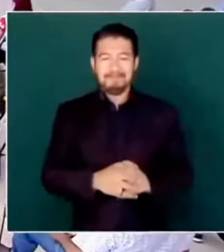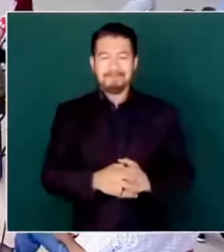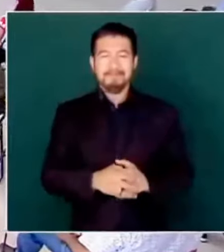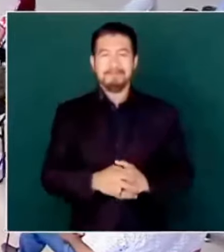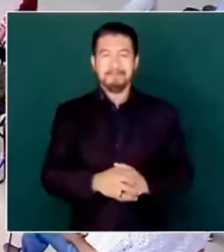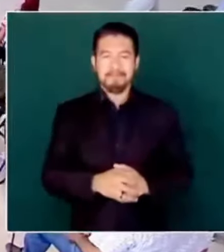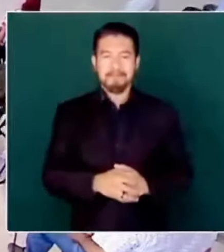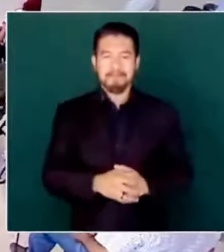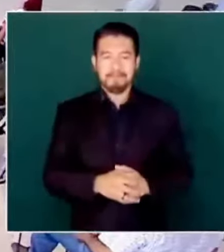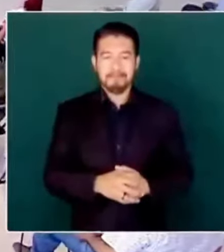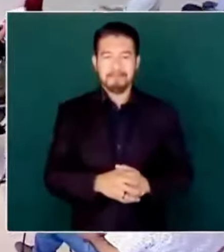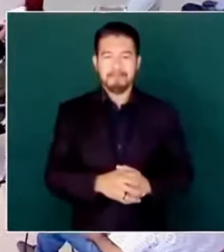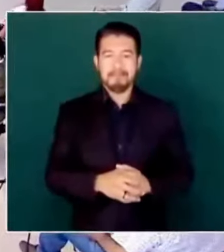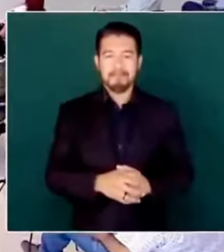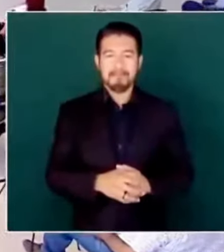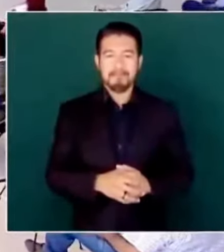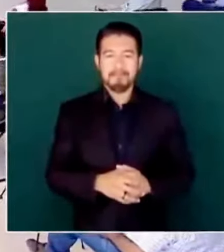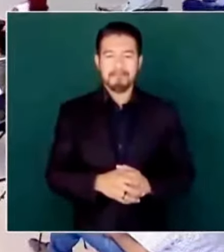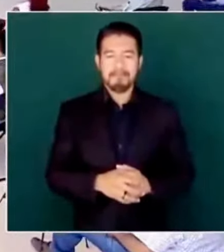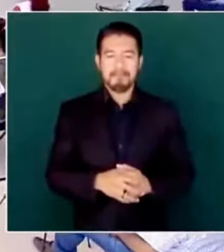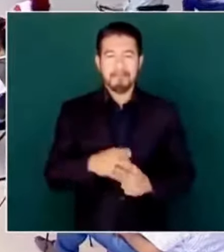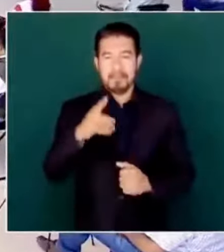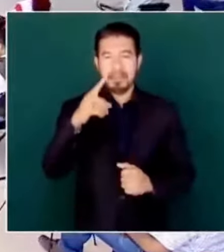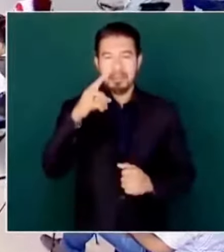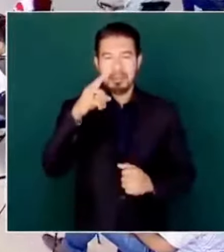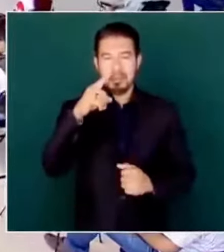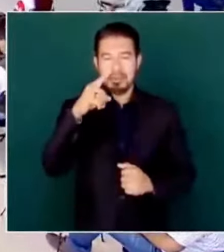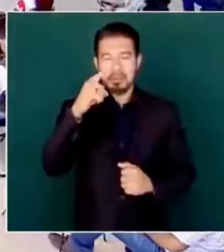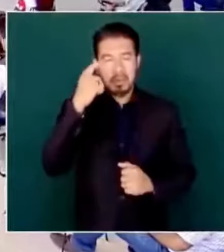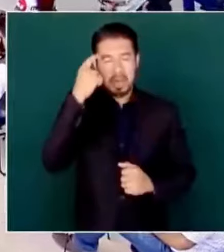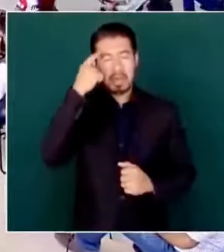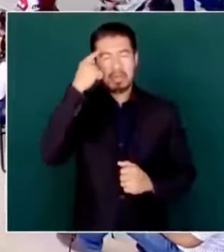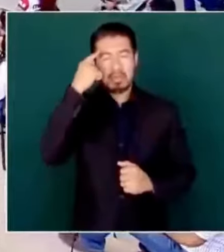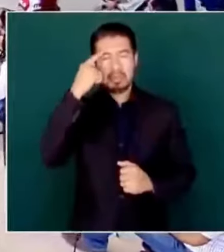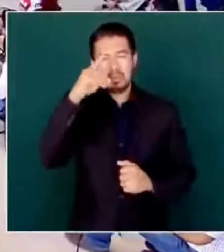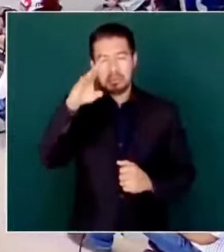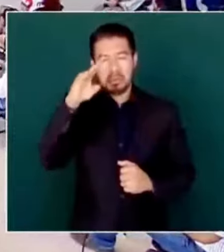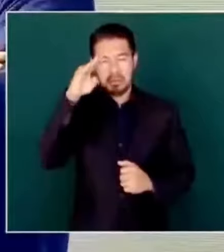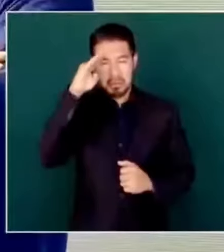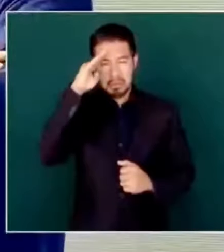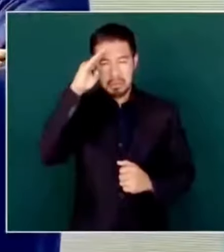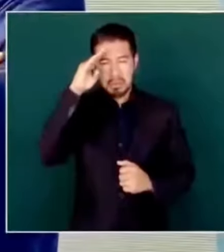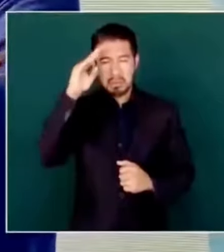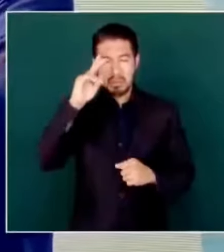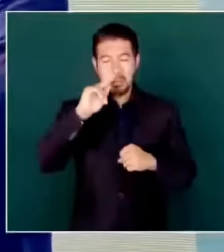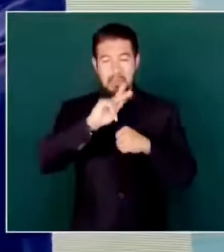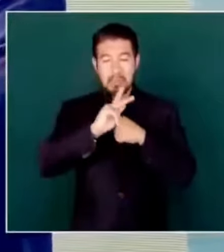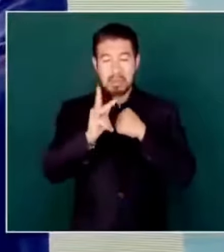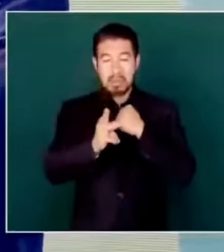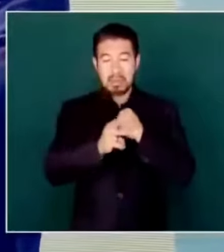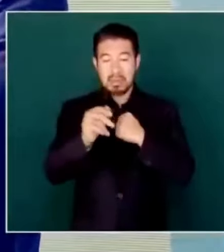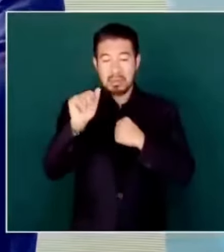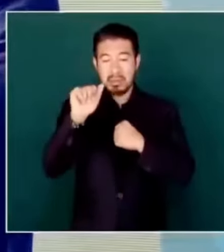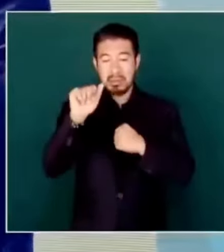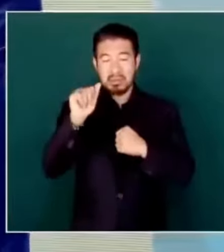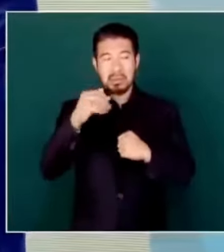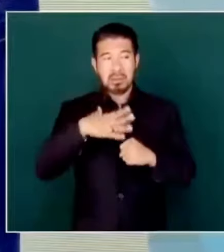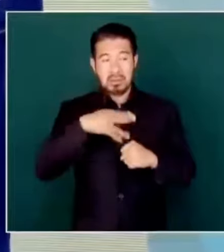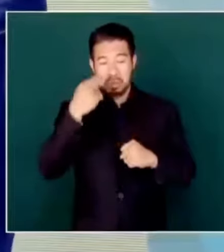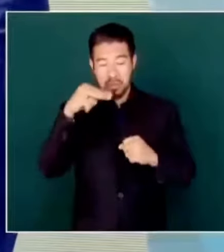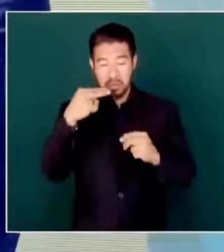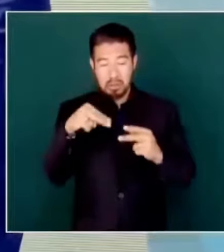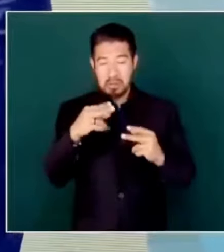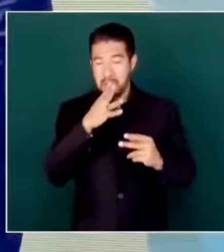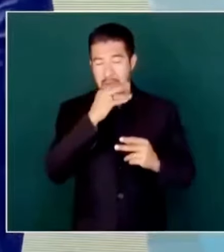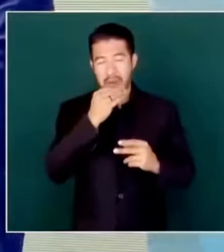Imagínense, no puedo mencionar los nombres de los países, pero fue muy doloroso, es muy